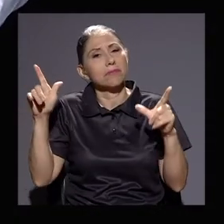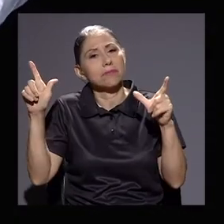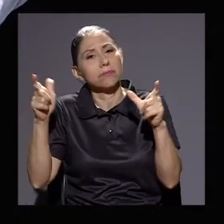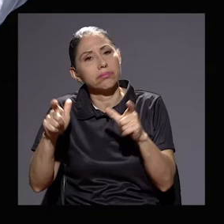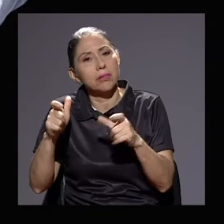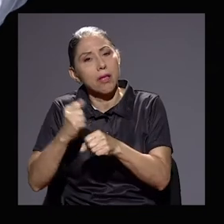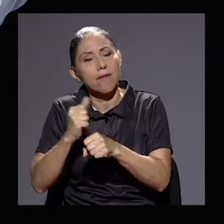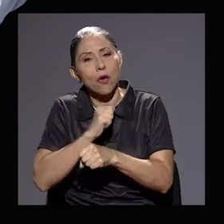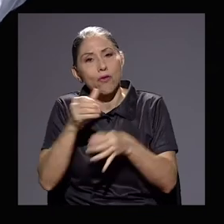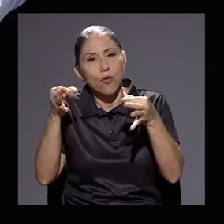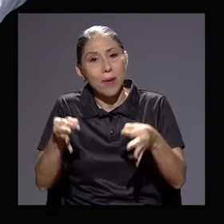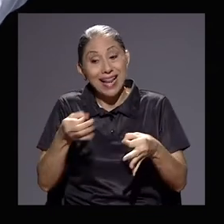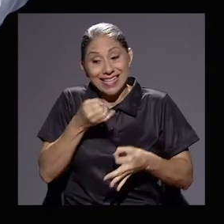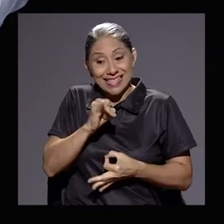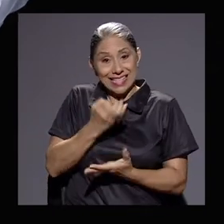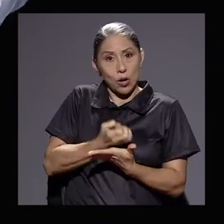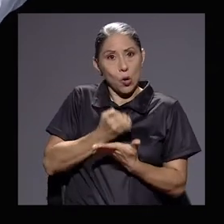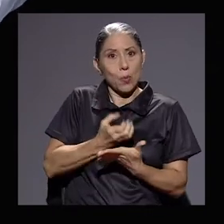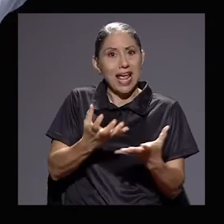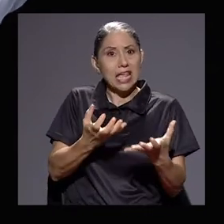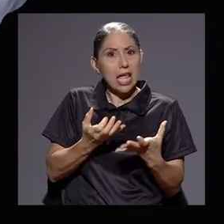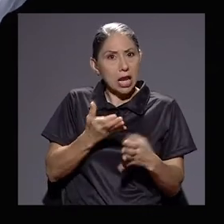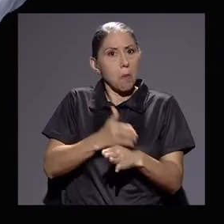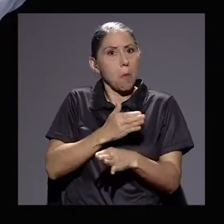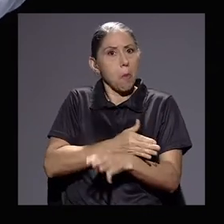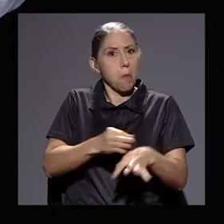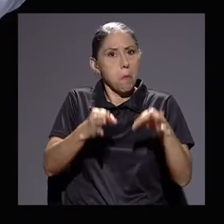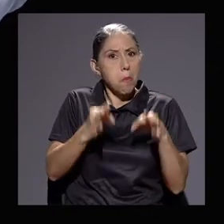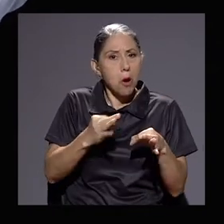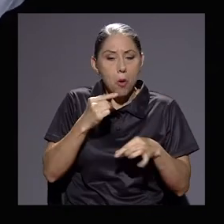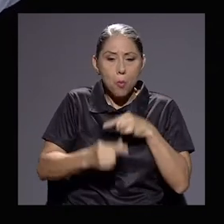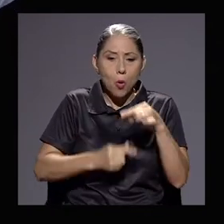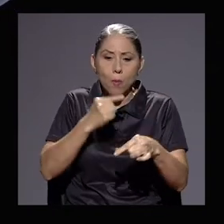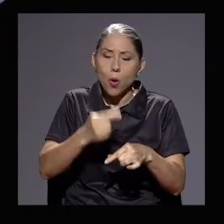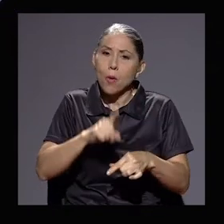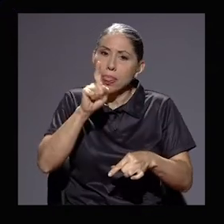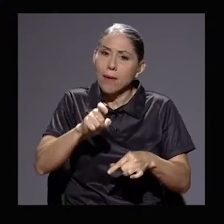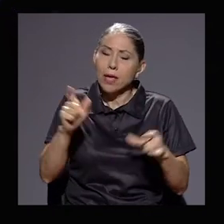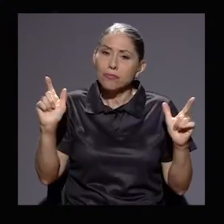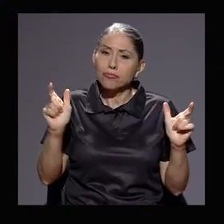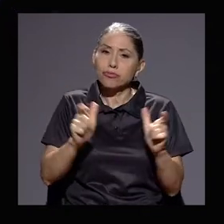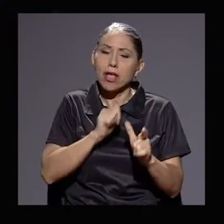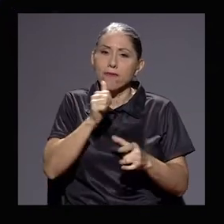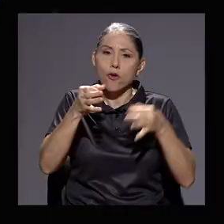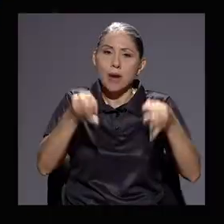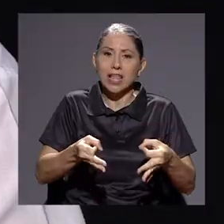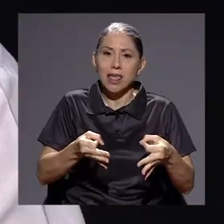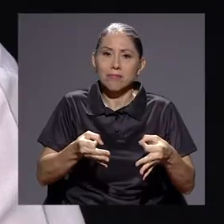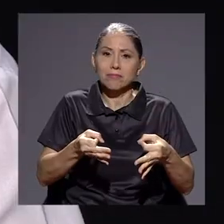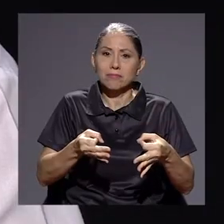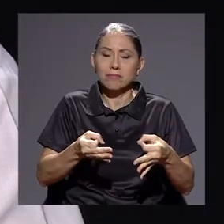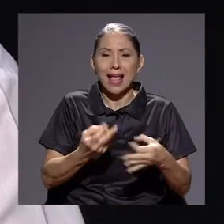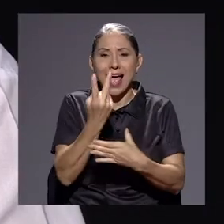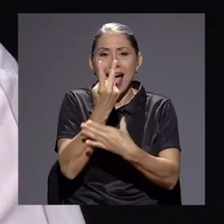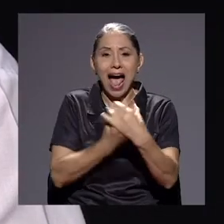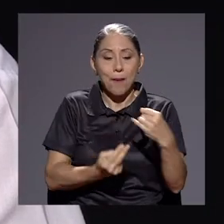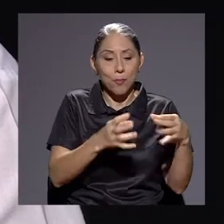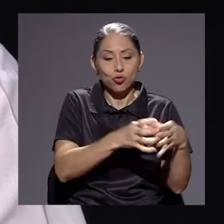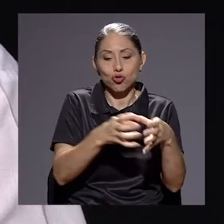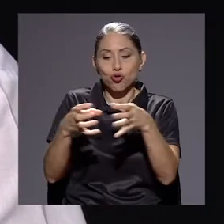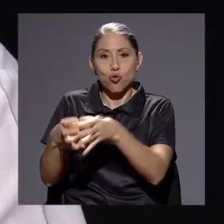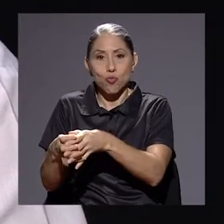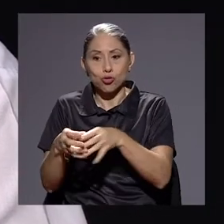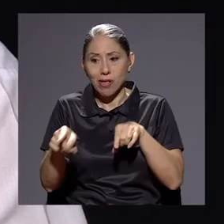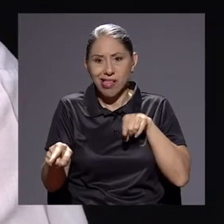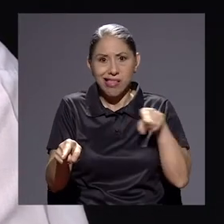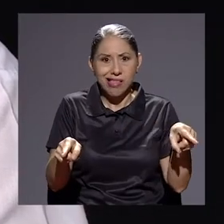Una economía que quiera tener bienestar tiene que ir poco a poco con la informalidad. Y cierro esta parte. Ambos grupos. Si no